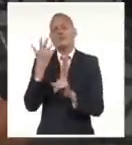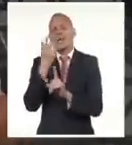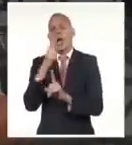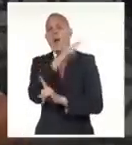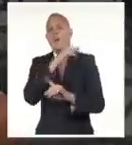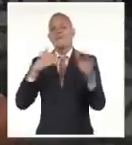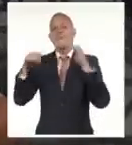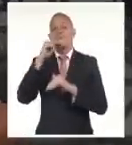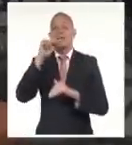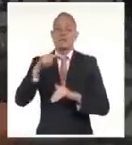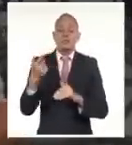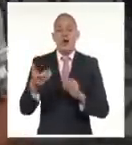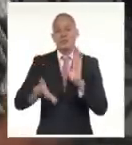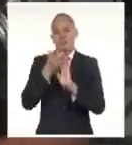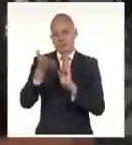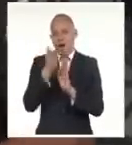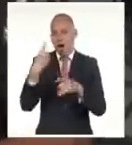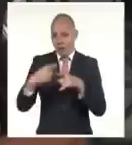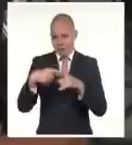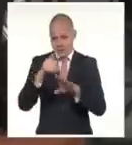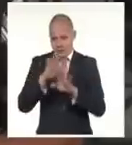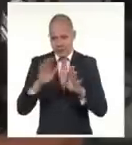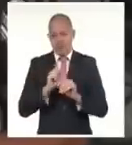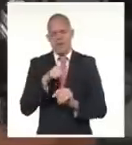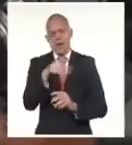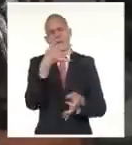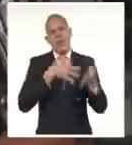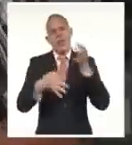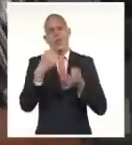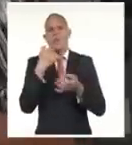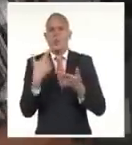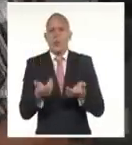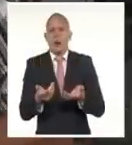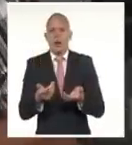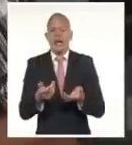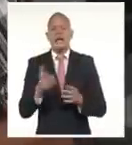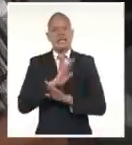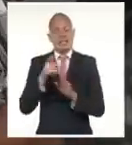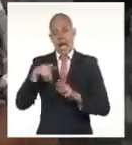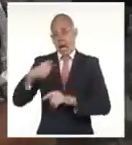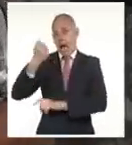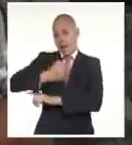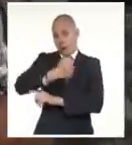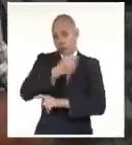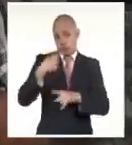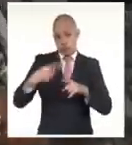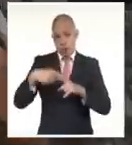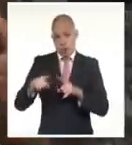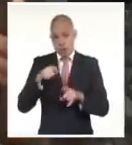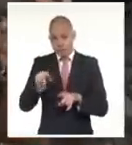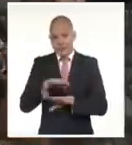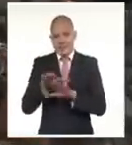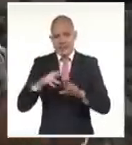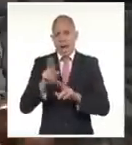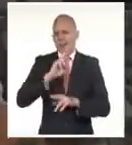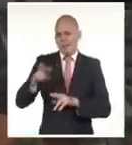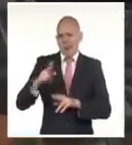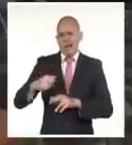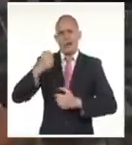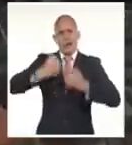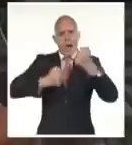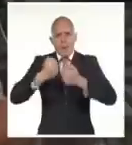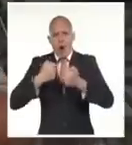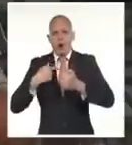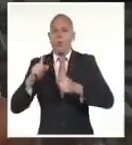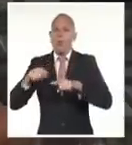compañero René Mesa Villafaña, y nos comentaba la flota de camiones que han sido movilizados